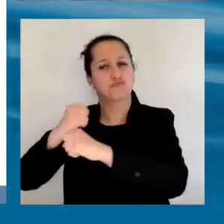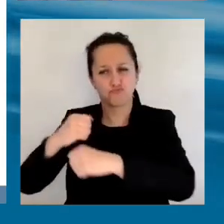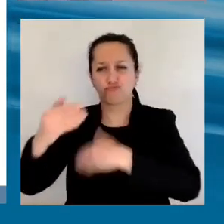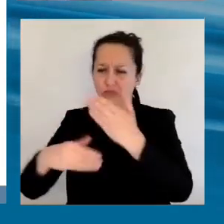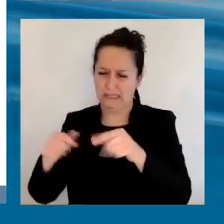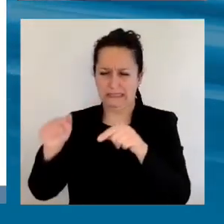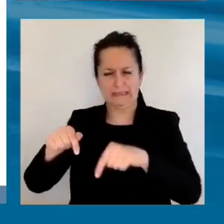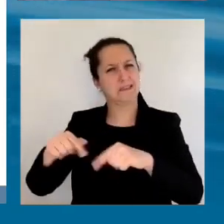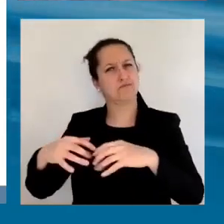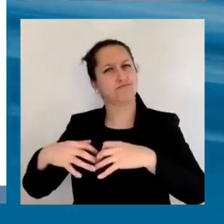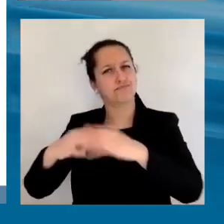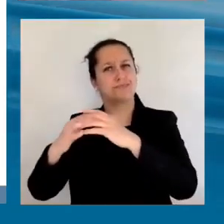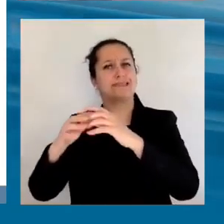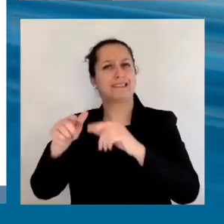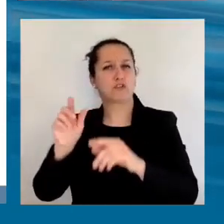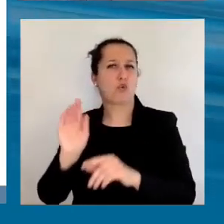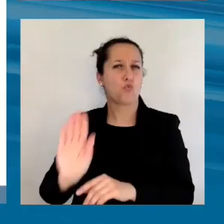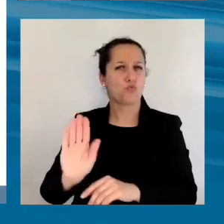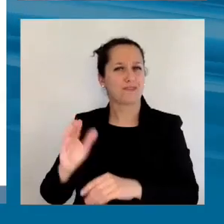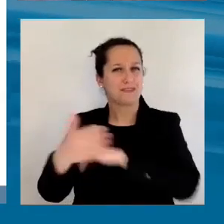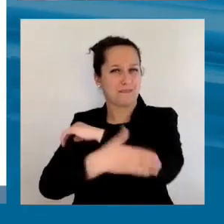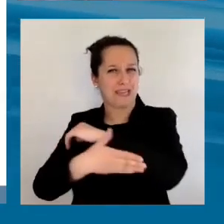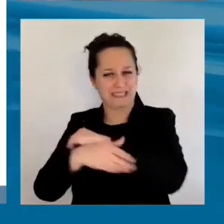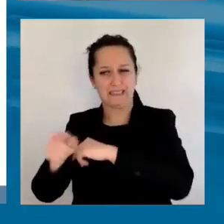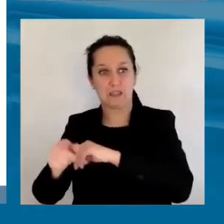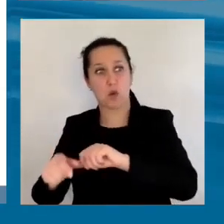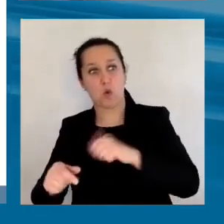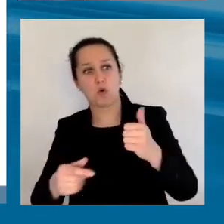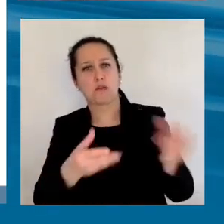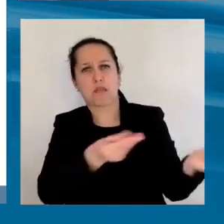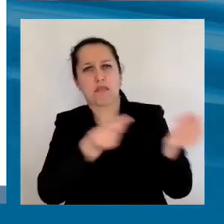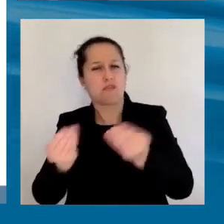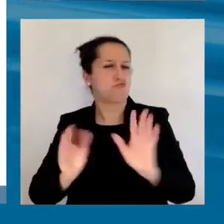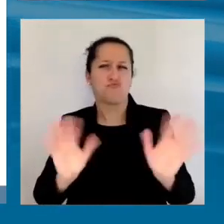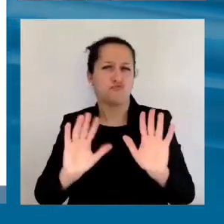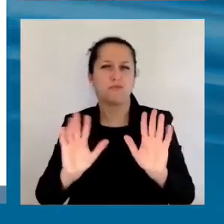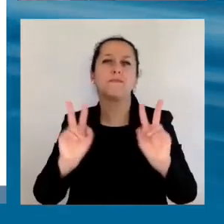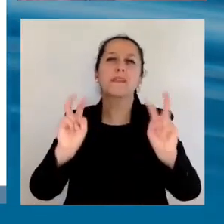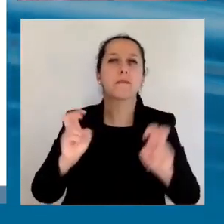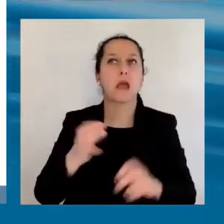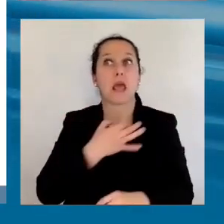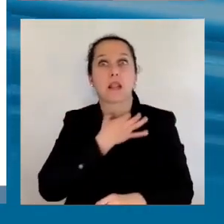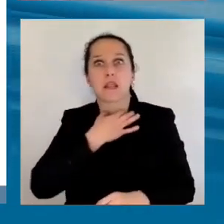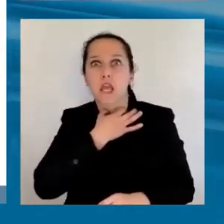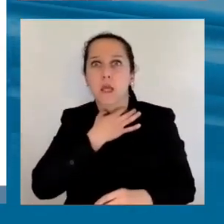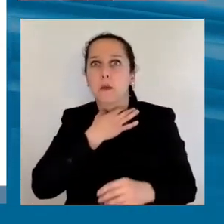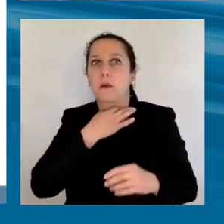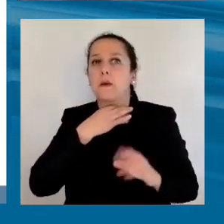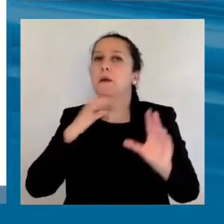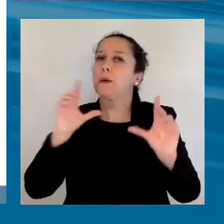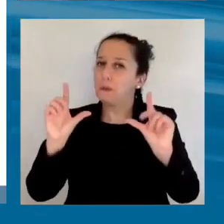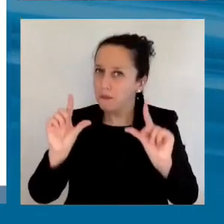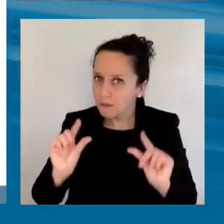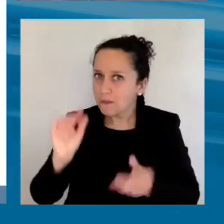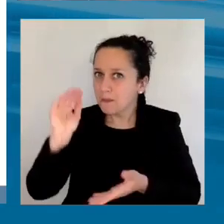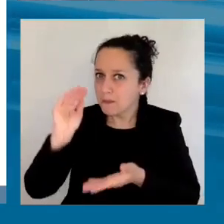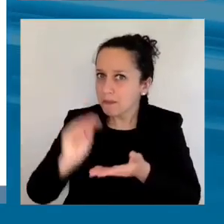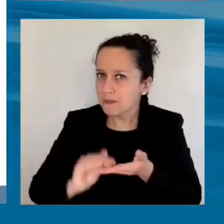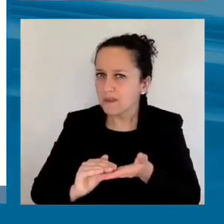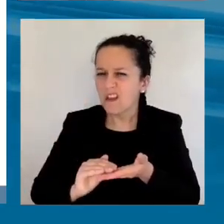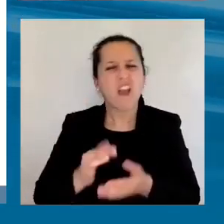Está en inglés esta palabra de risking, reducir el riesgo. Entonces, bueno, ¿a dónde están los riesgos y cómo